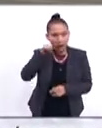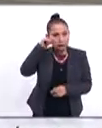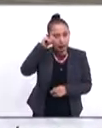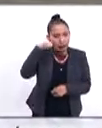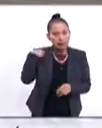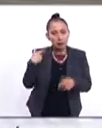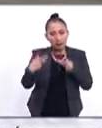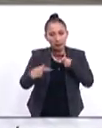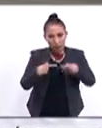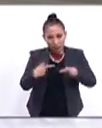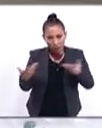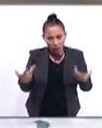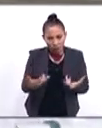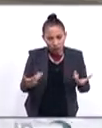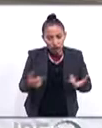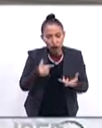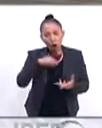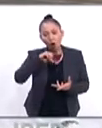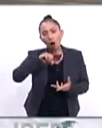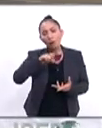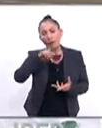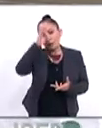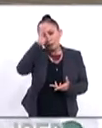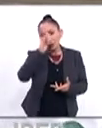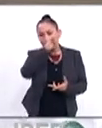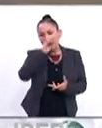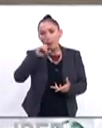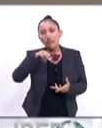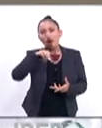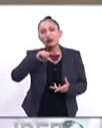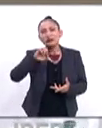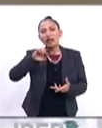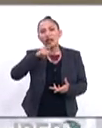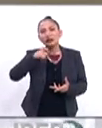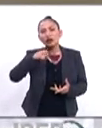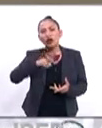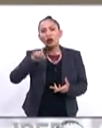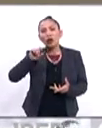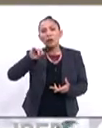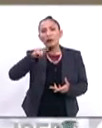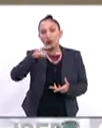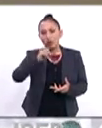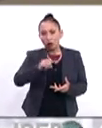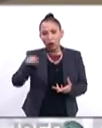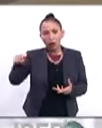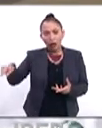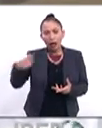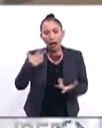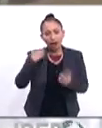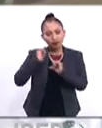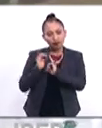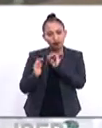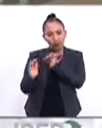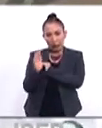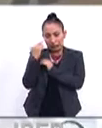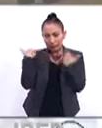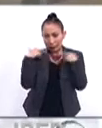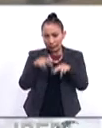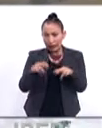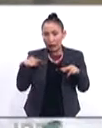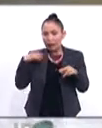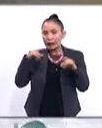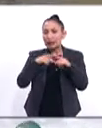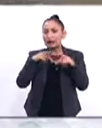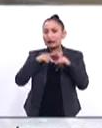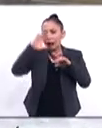se ha realizado una homenía con Monseñor José Domingo Ulloa que es el máximo representante de la Iglesia